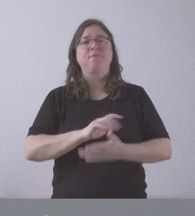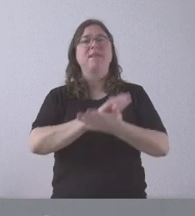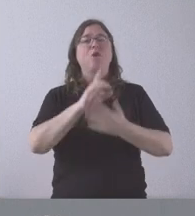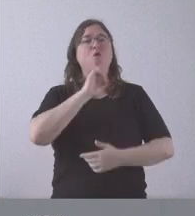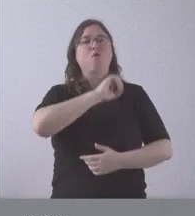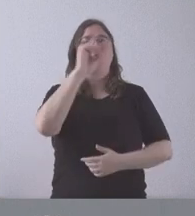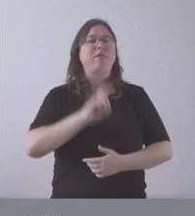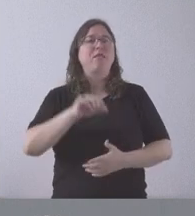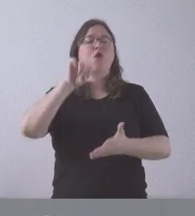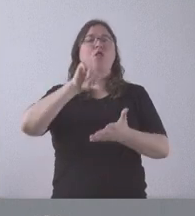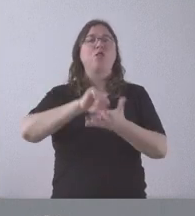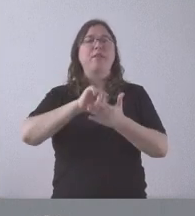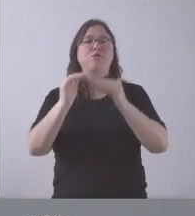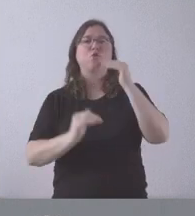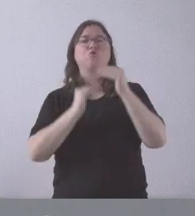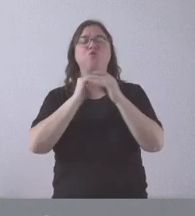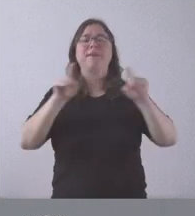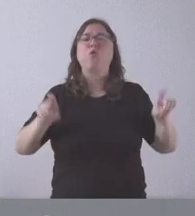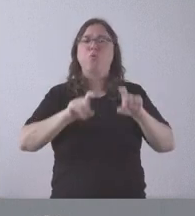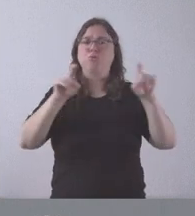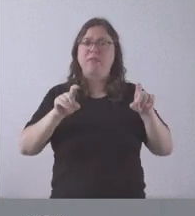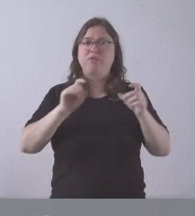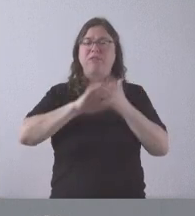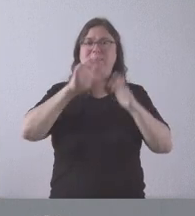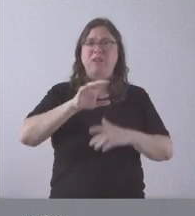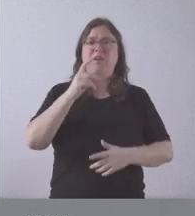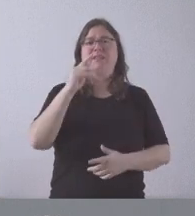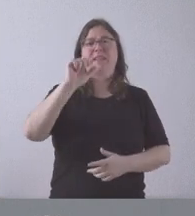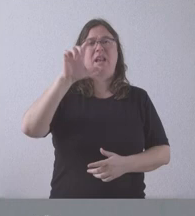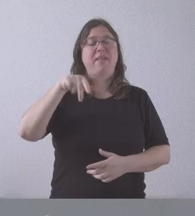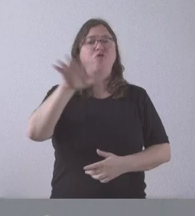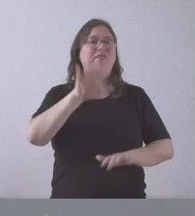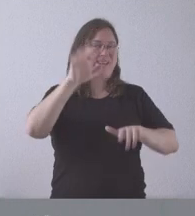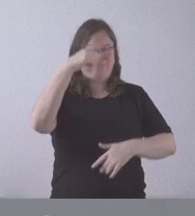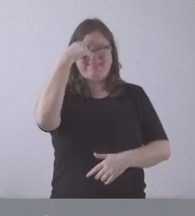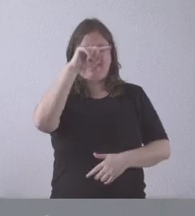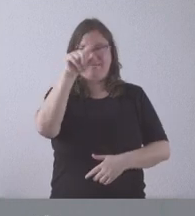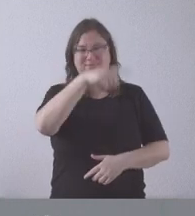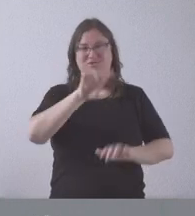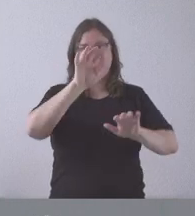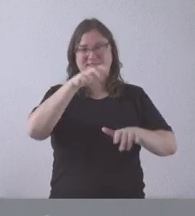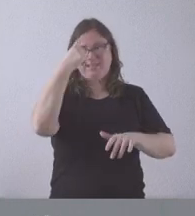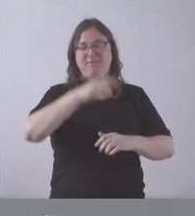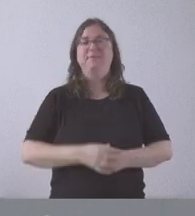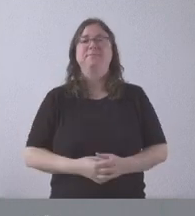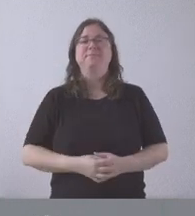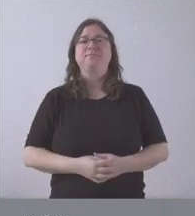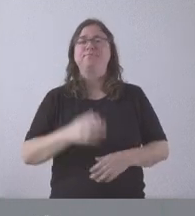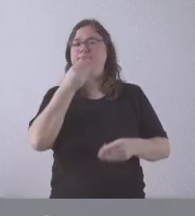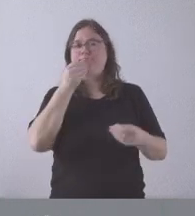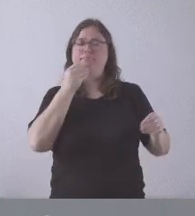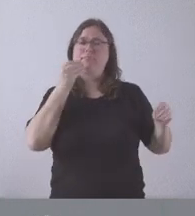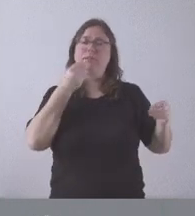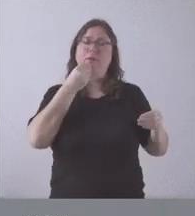Fundación Centro de Supercomputación de Castilla y León-Scaile, que está ubicado en León, como ustedes conocen. Por renuncia